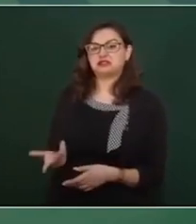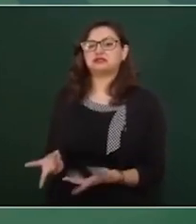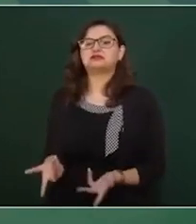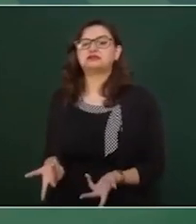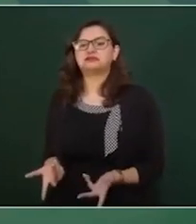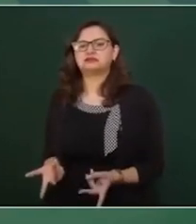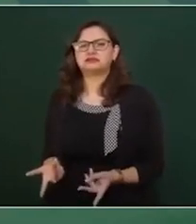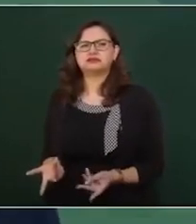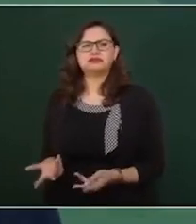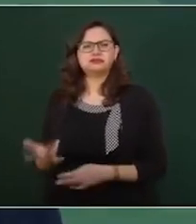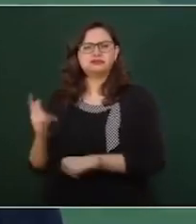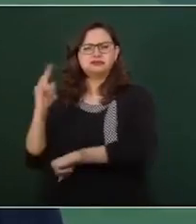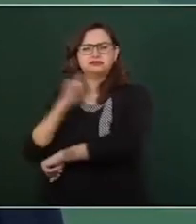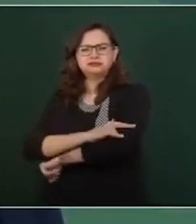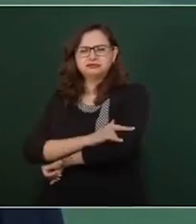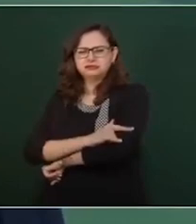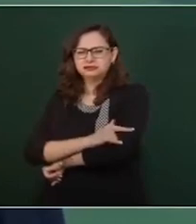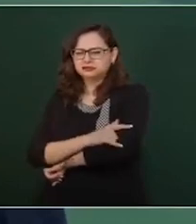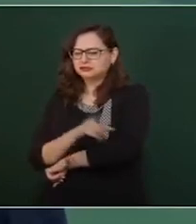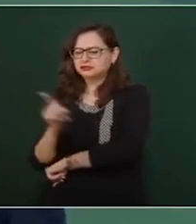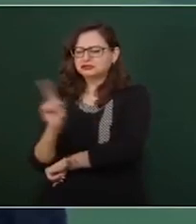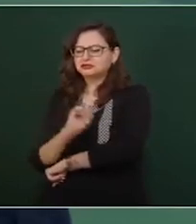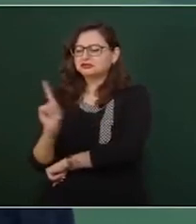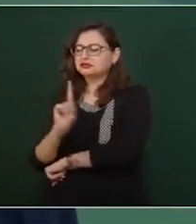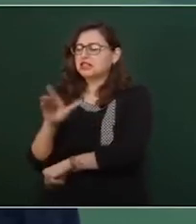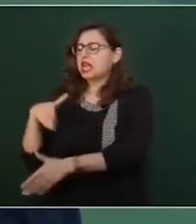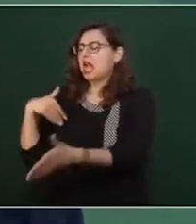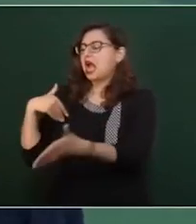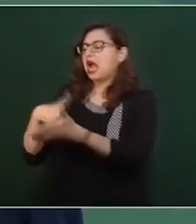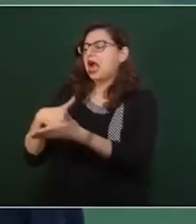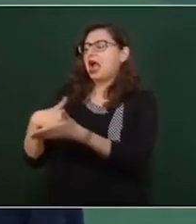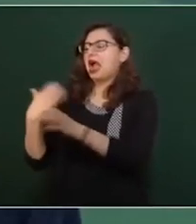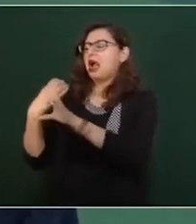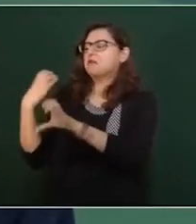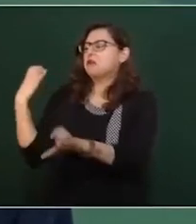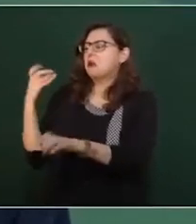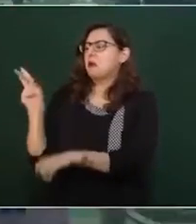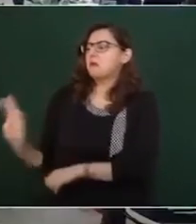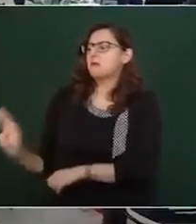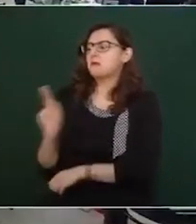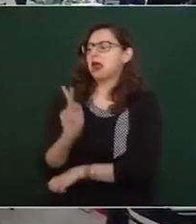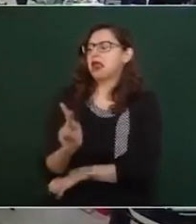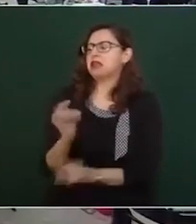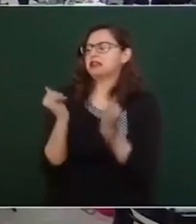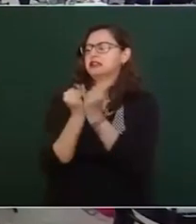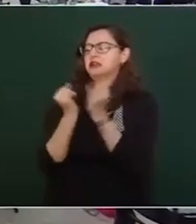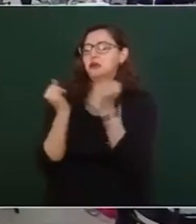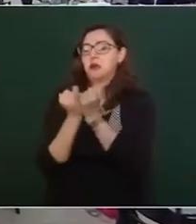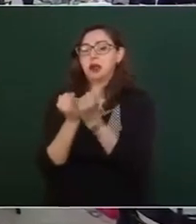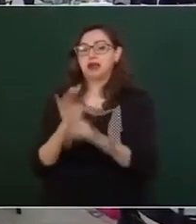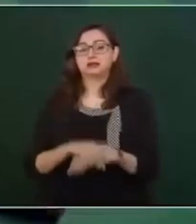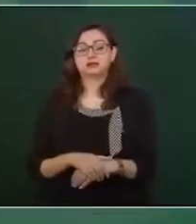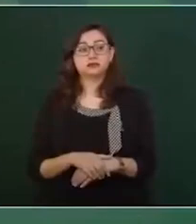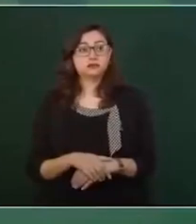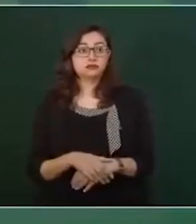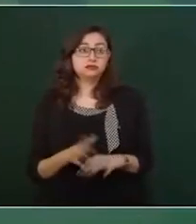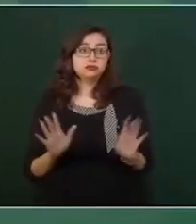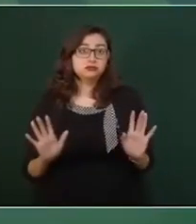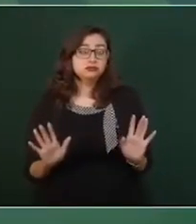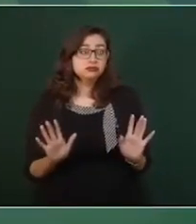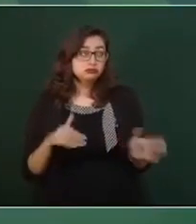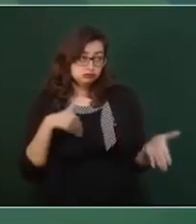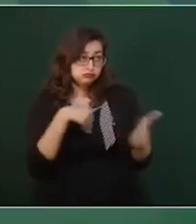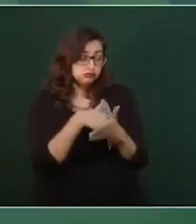creo que central avionera. ¿Central avionera? Sí. ¿Esto es central avionera? Pues ustedes